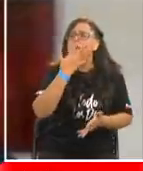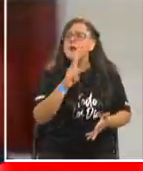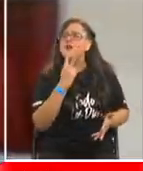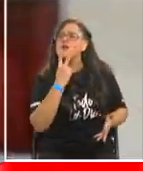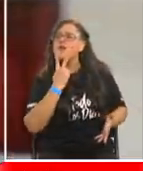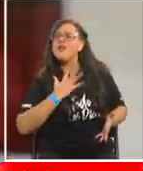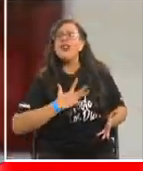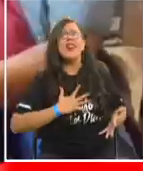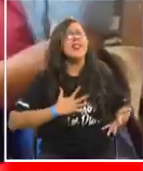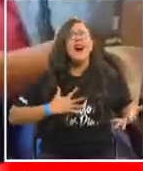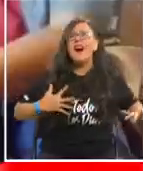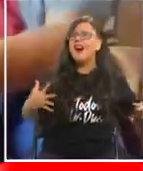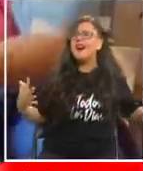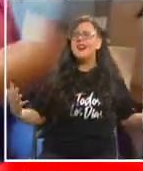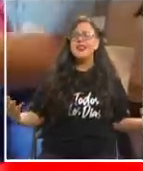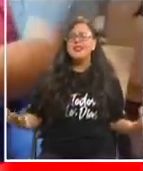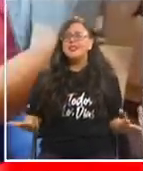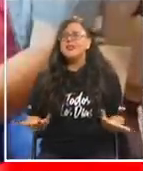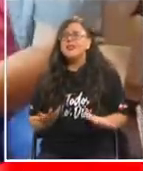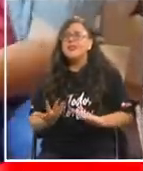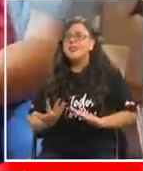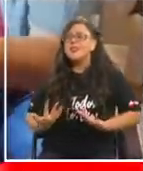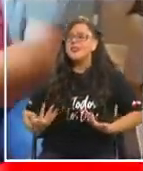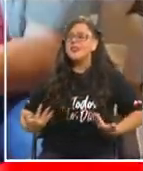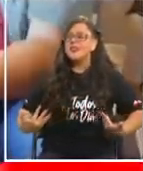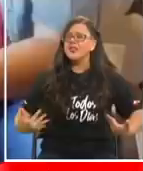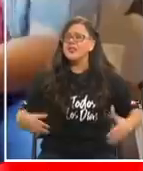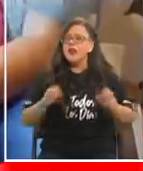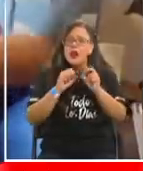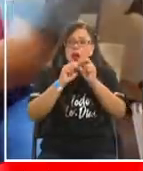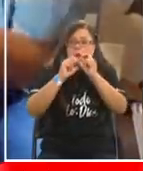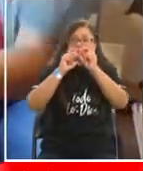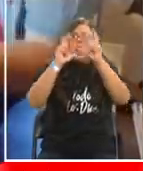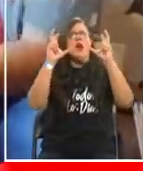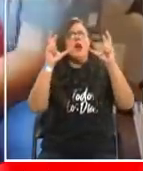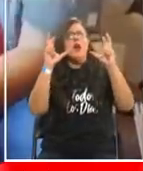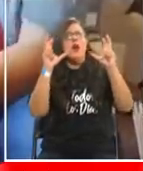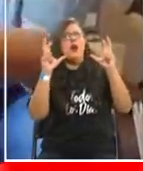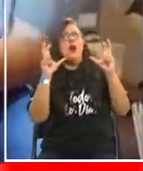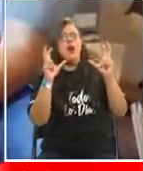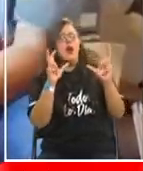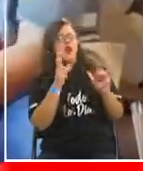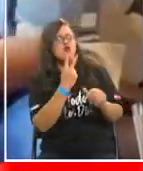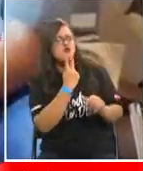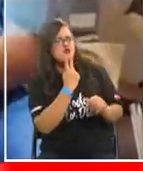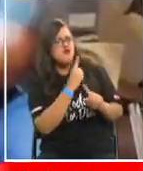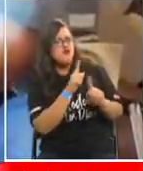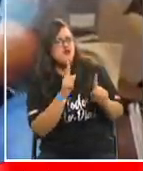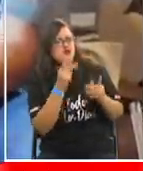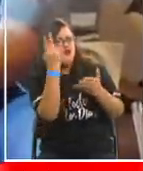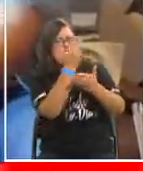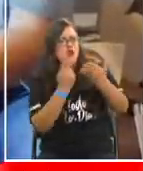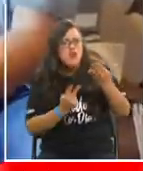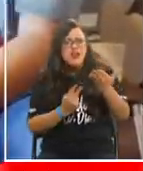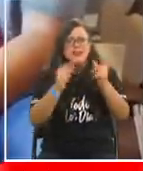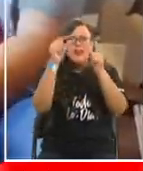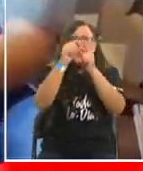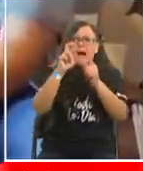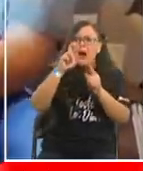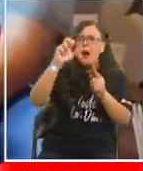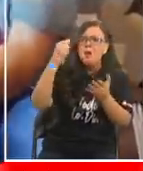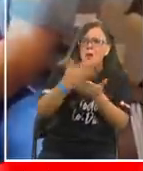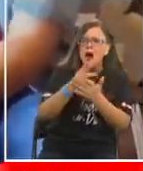vida Al despertar no pides que eres artista Palabra amable, paz menos